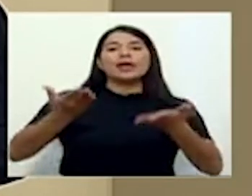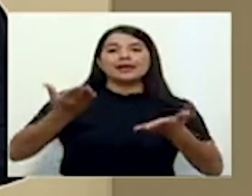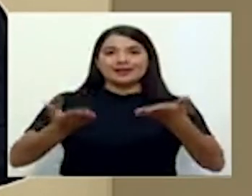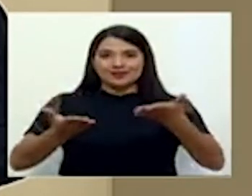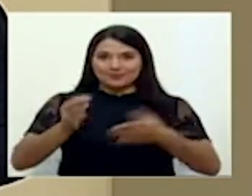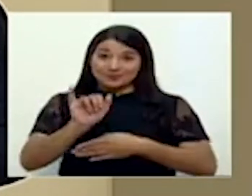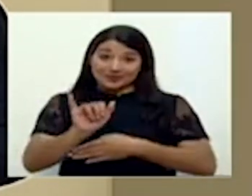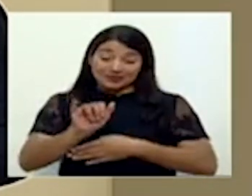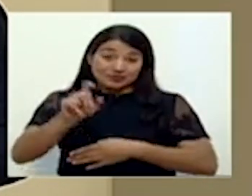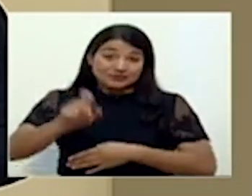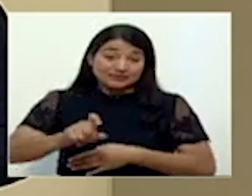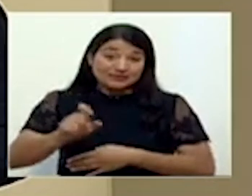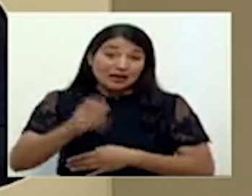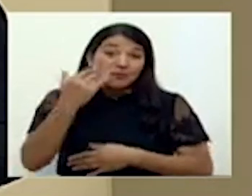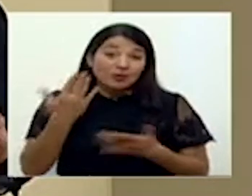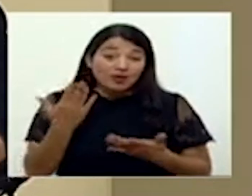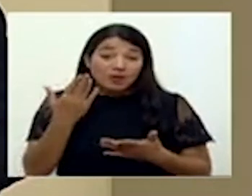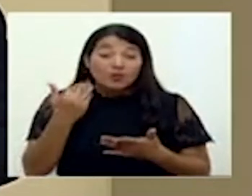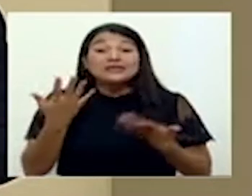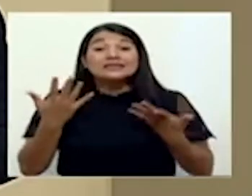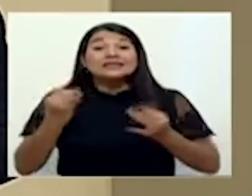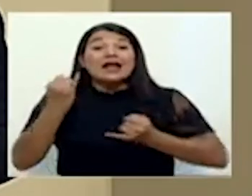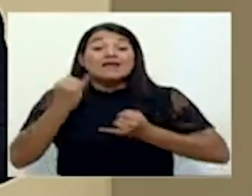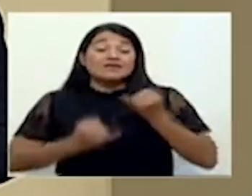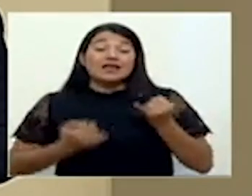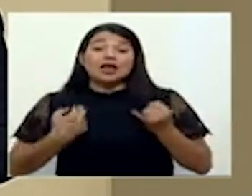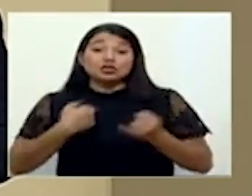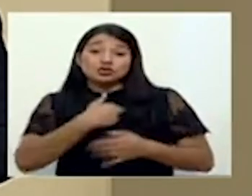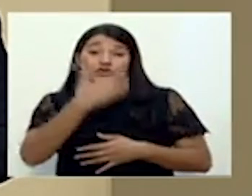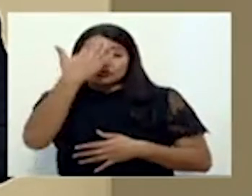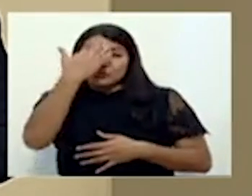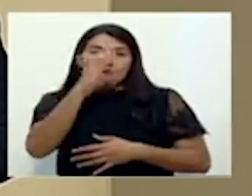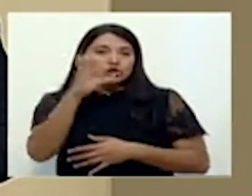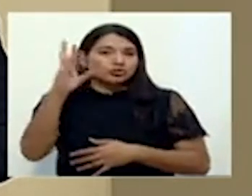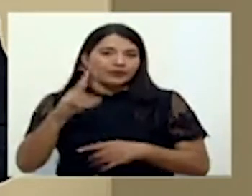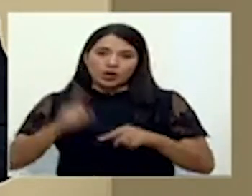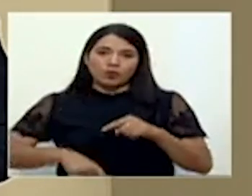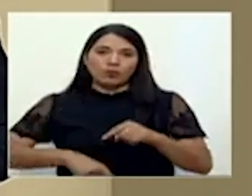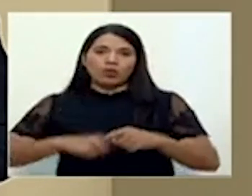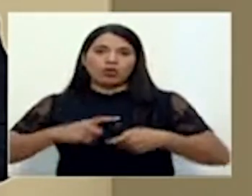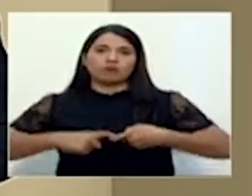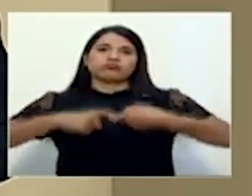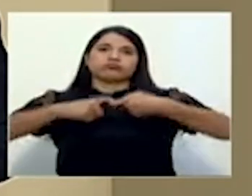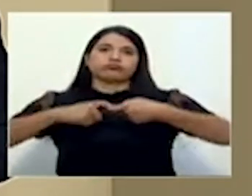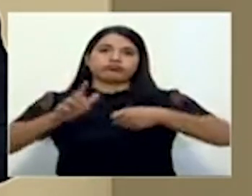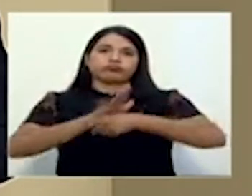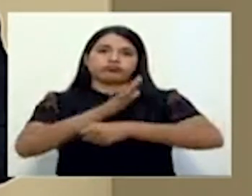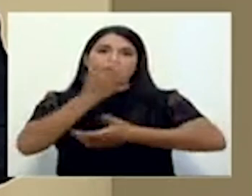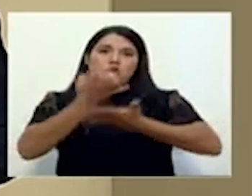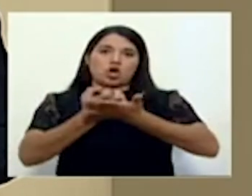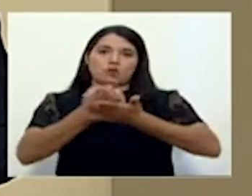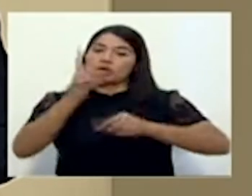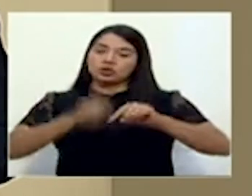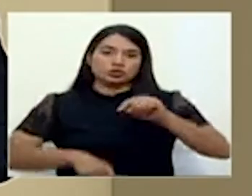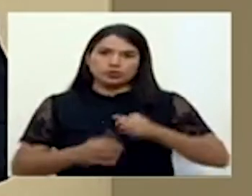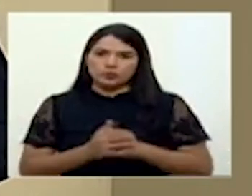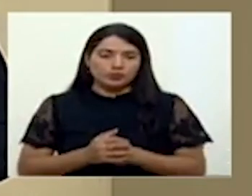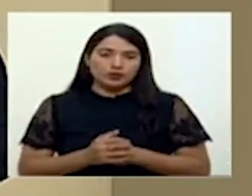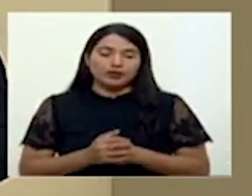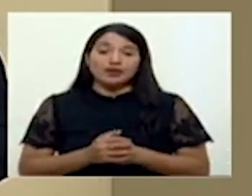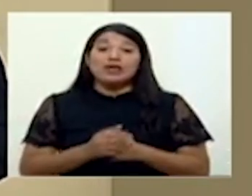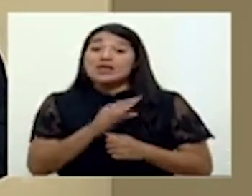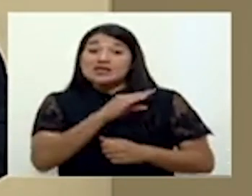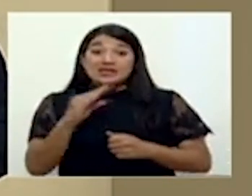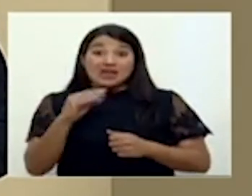porque al final sabemos que lo que hemos dicho siempre, el país no puede paralizarse del todo y de hecho que en medio de esta pandemia hay actividades